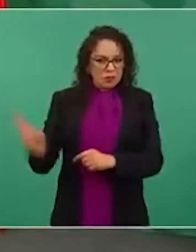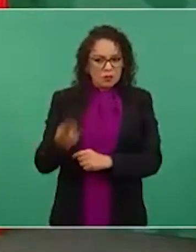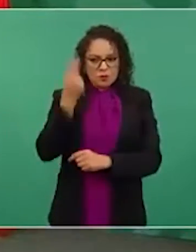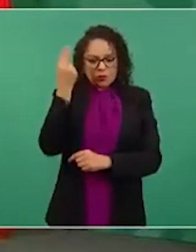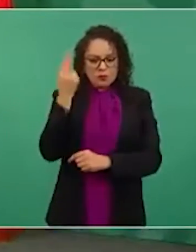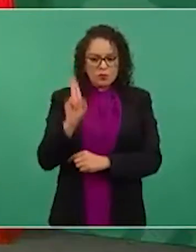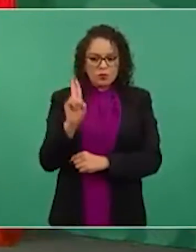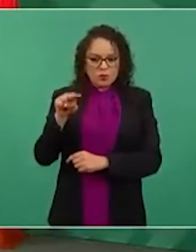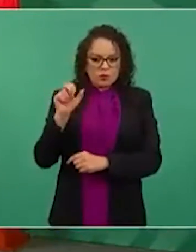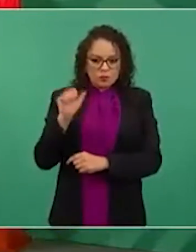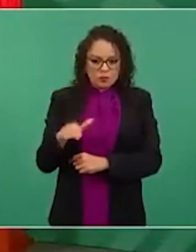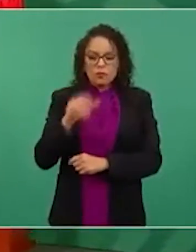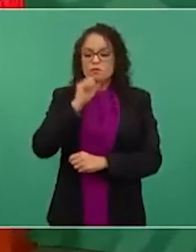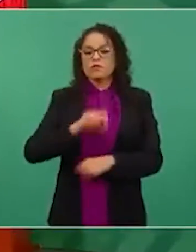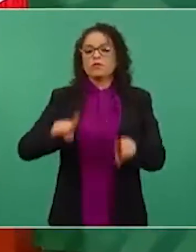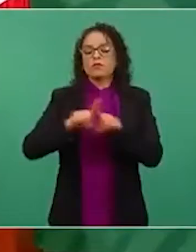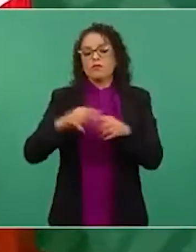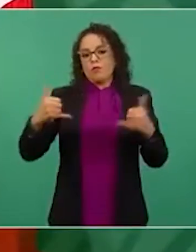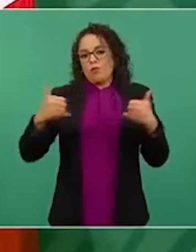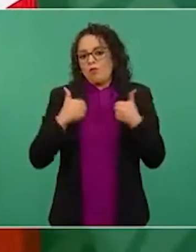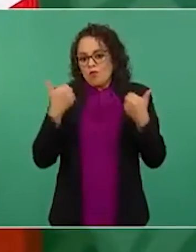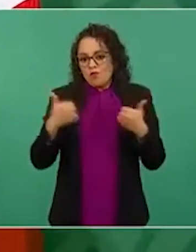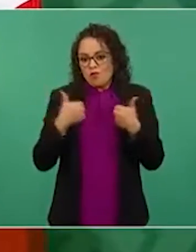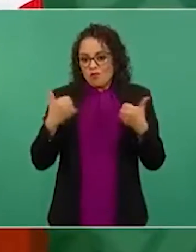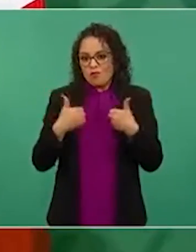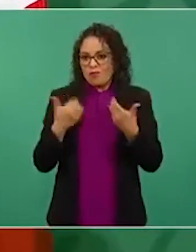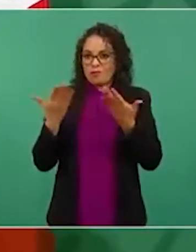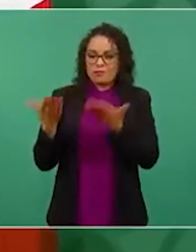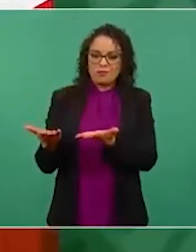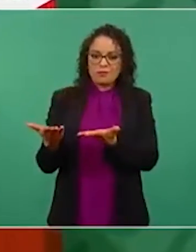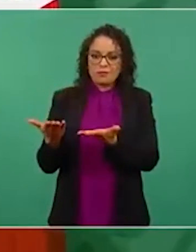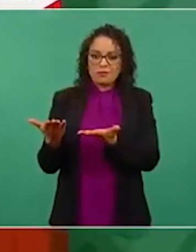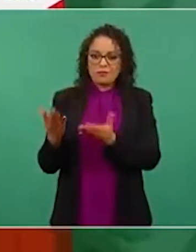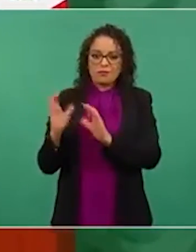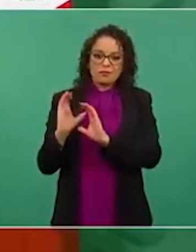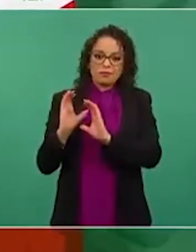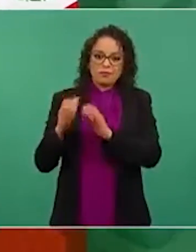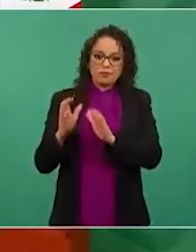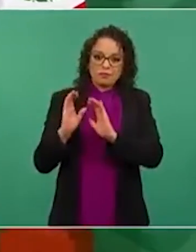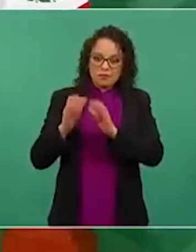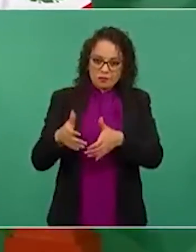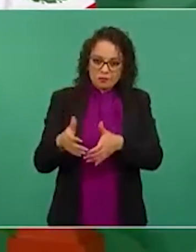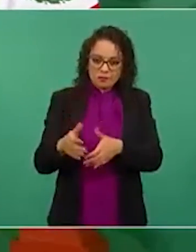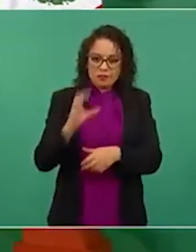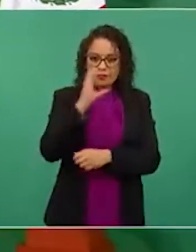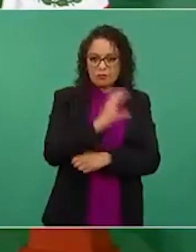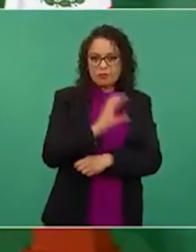los que llegan del CCH,